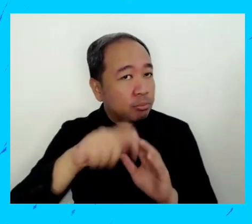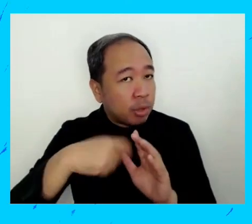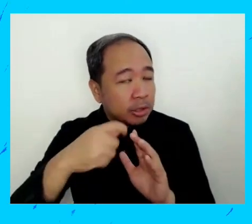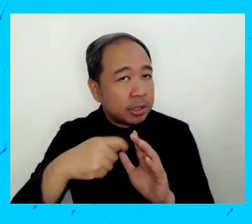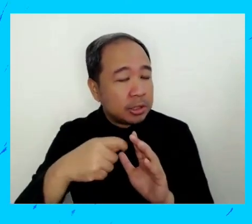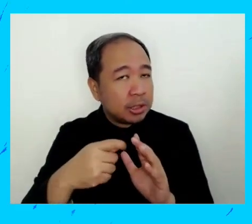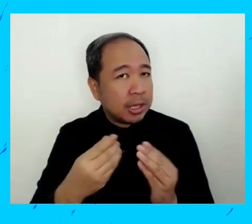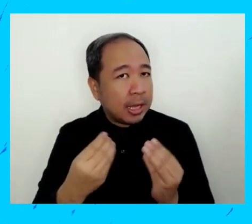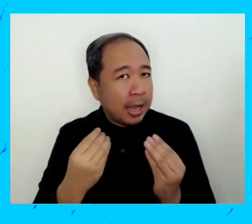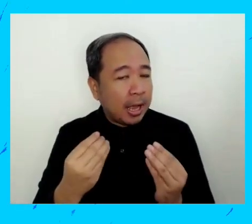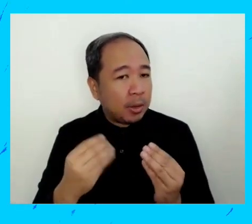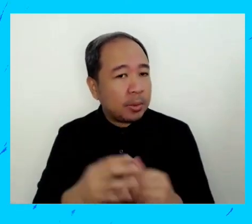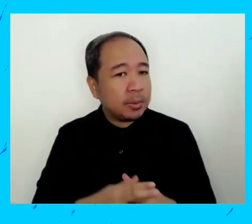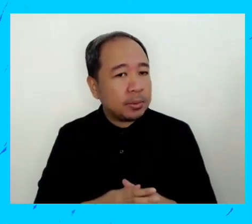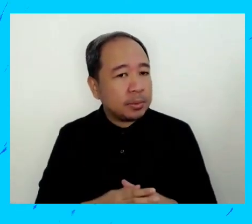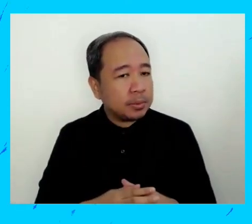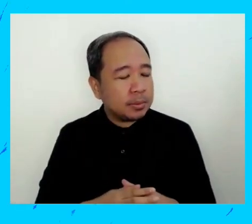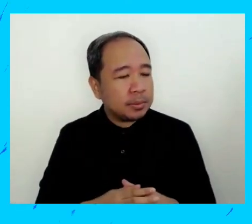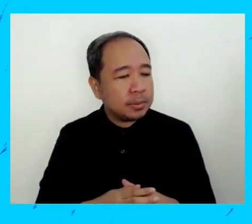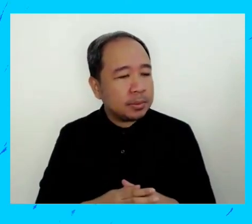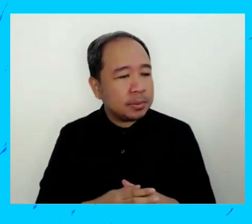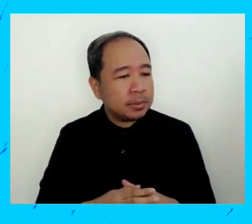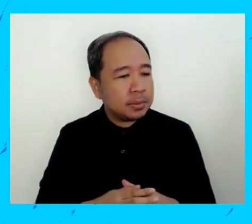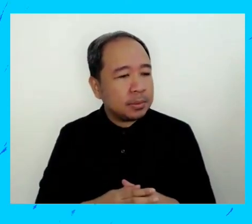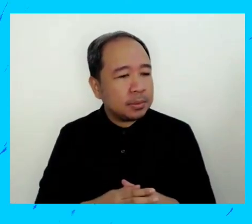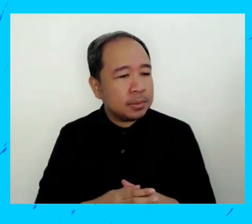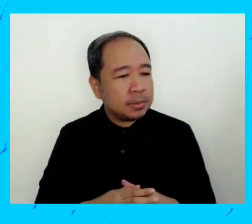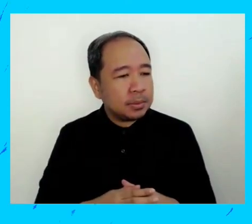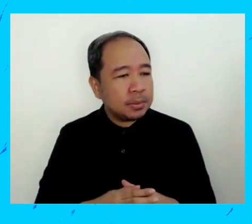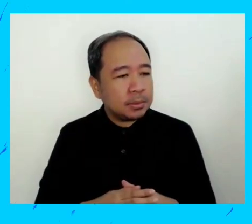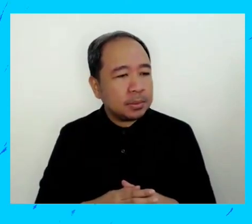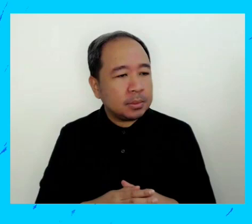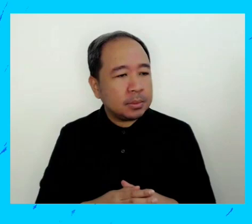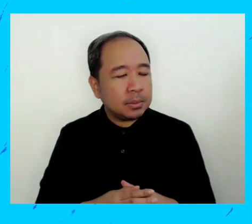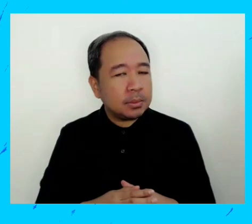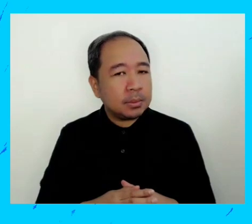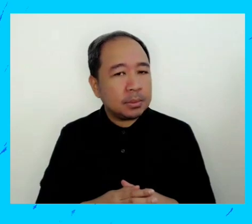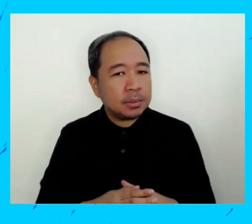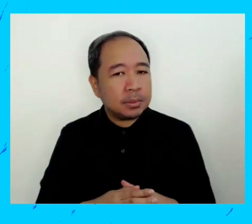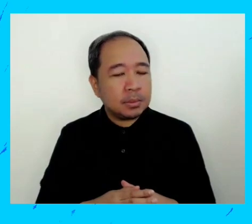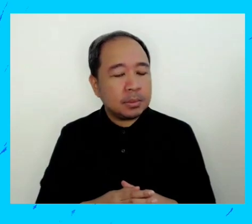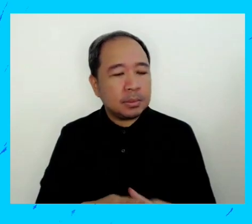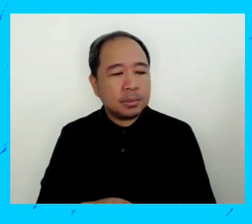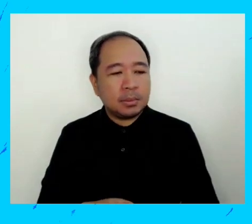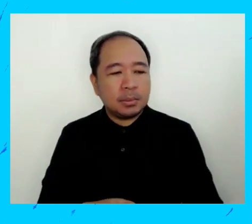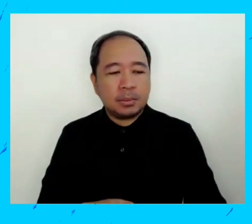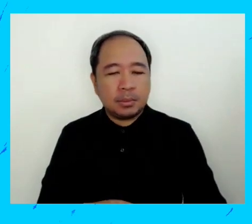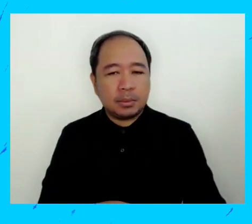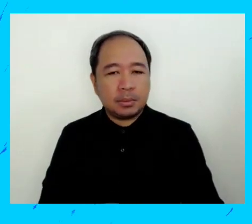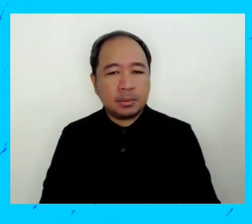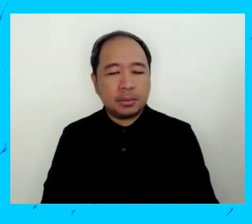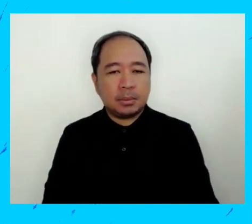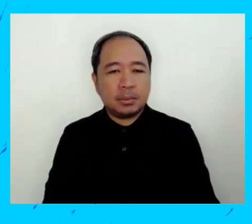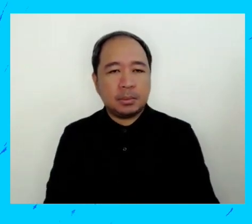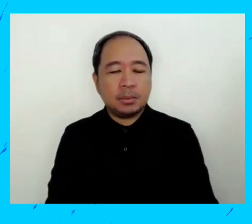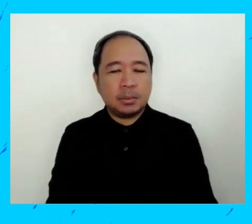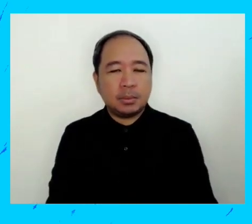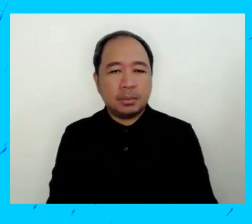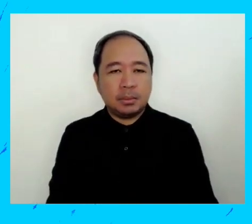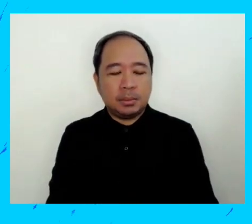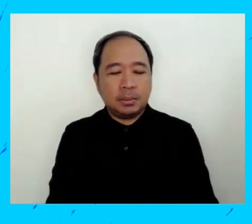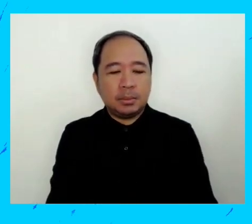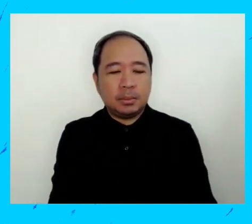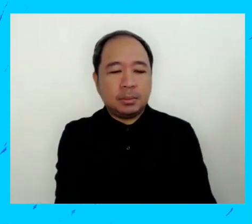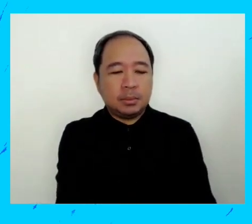receptores de las políticas o proyectos que intentan resolver nuestros problemas pero también debiéramos ser